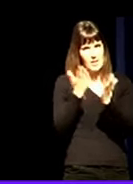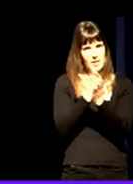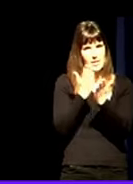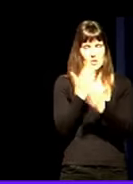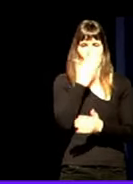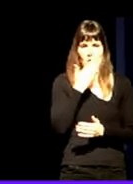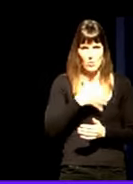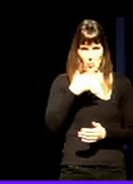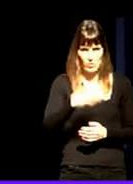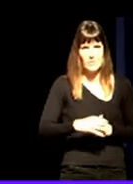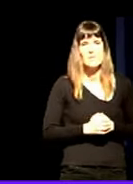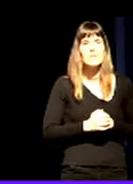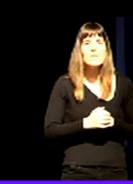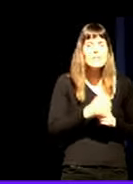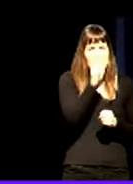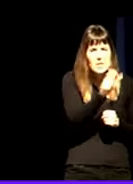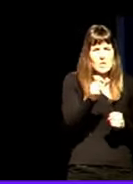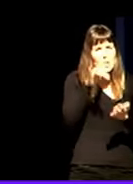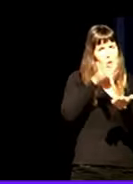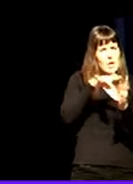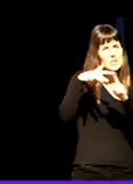saber identificar a esas personas en riesgo